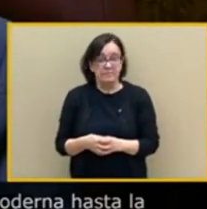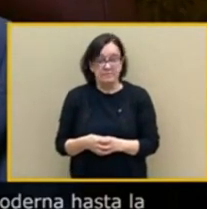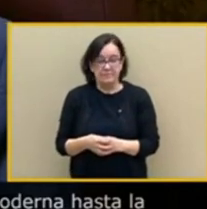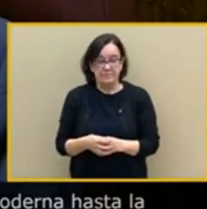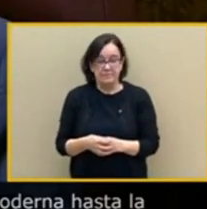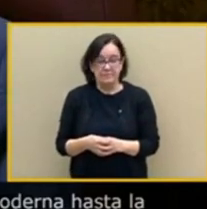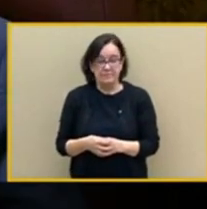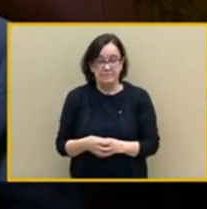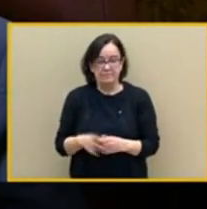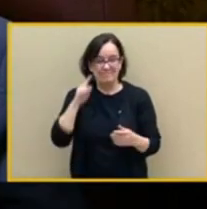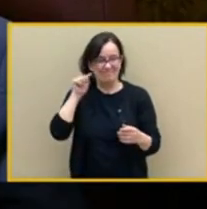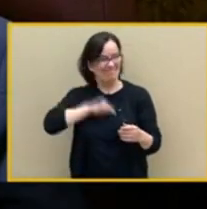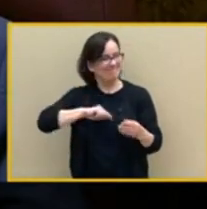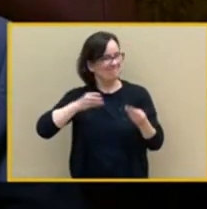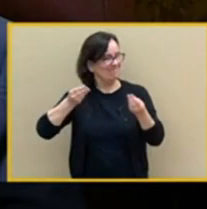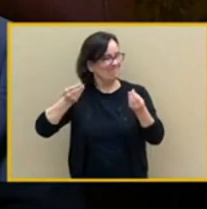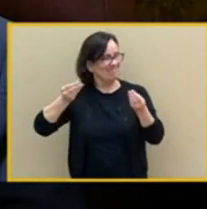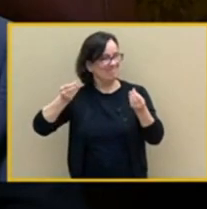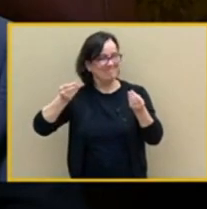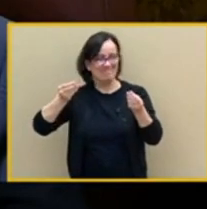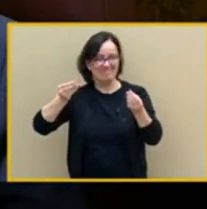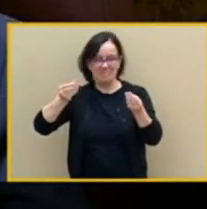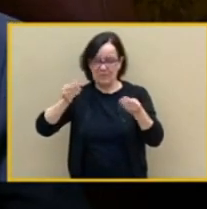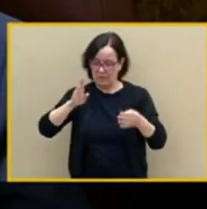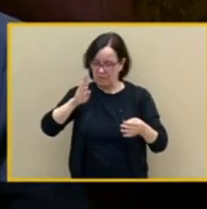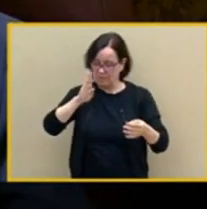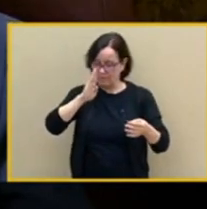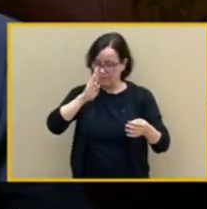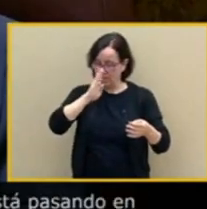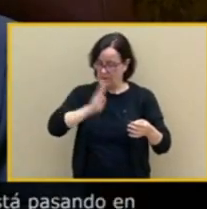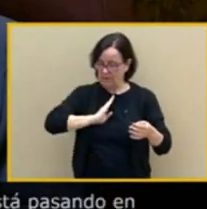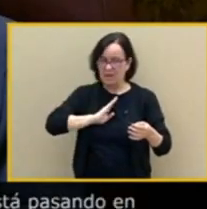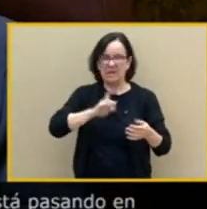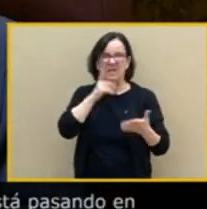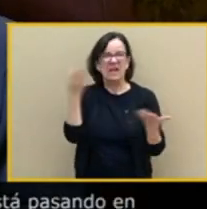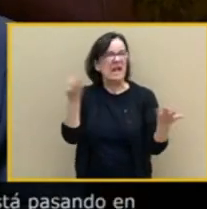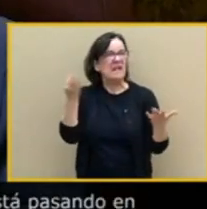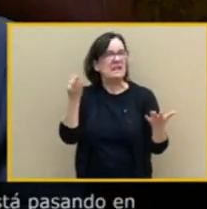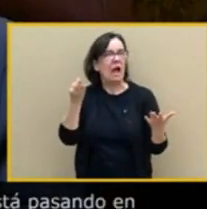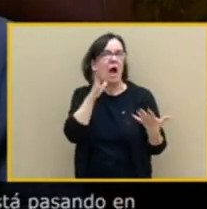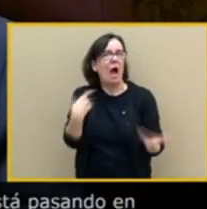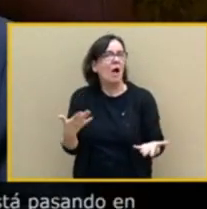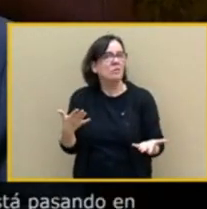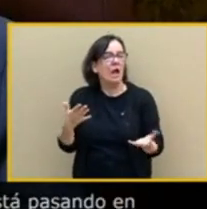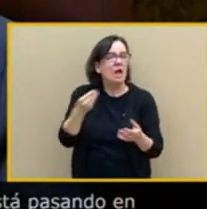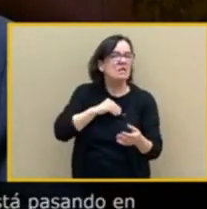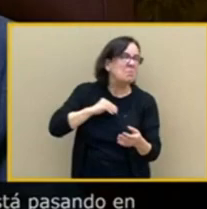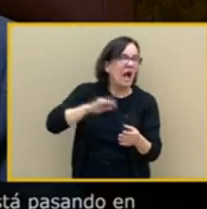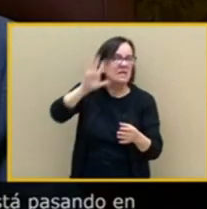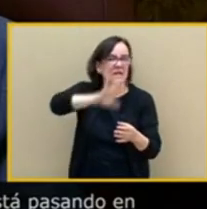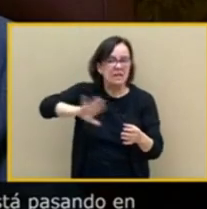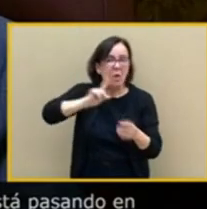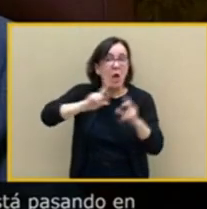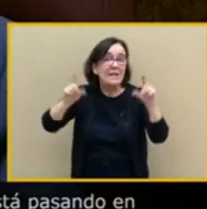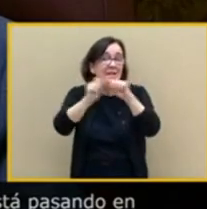de efectivamente pues esto es en fin como el sevillista que está a punto de mover de morirse en su última voluntad pide pues el carnet